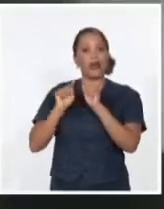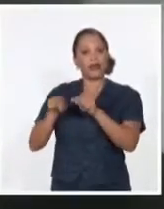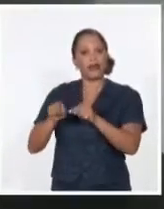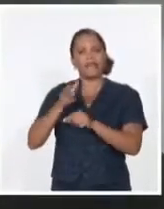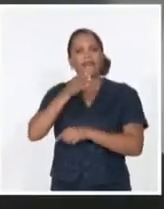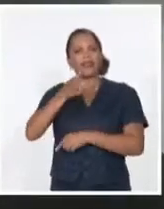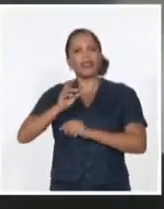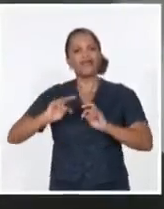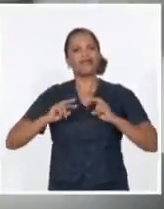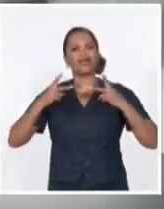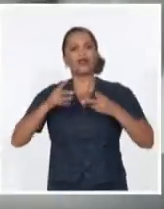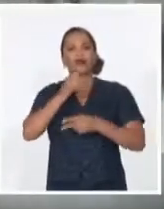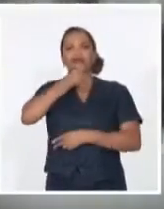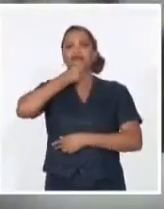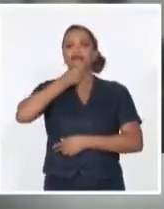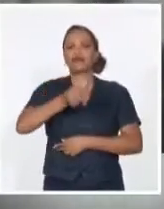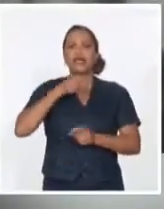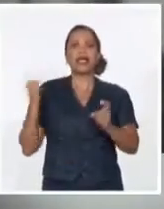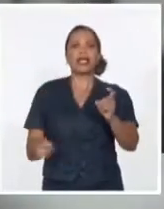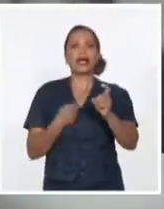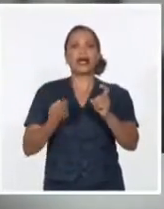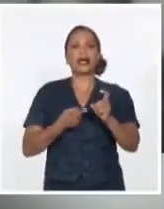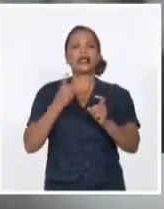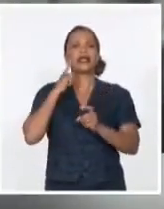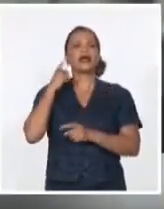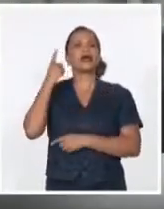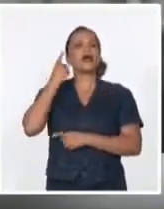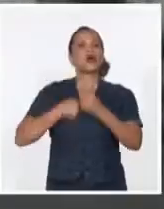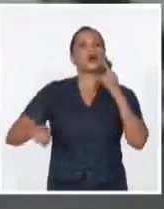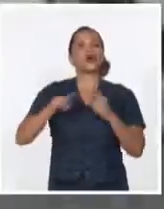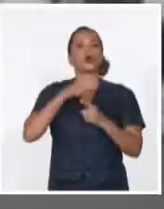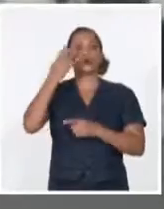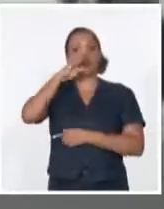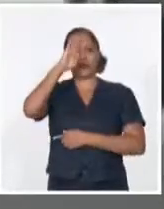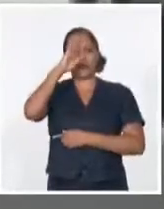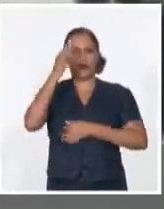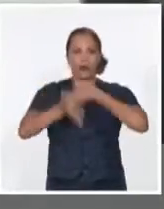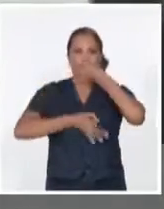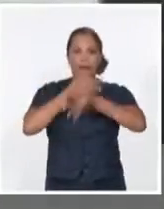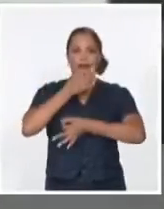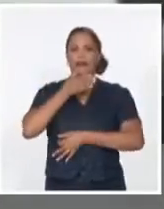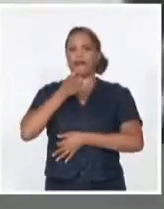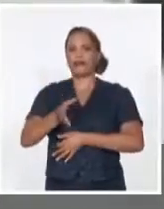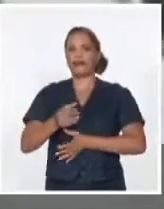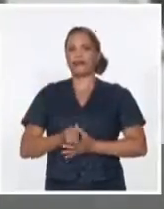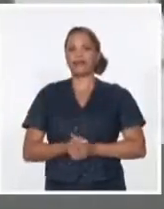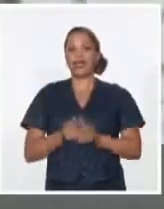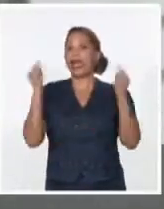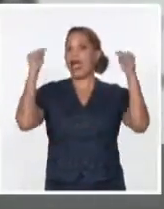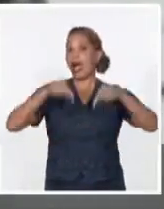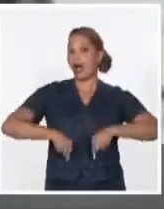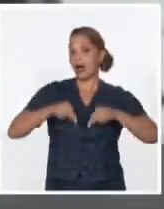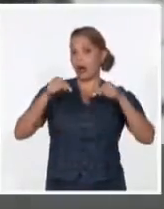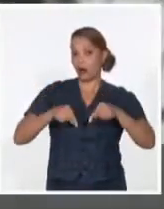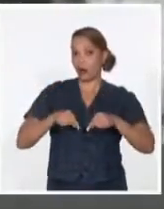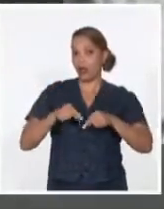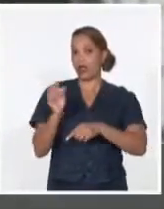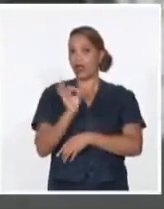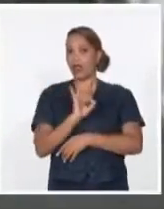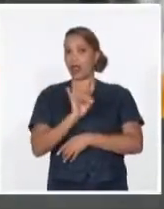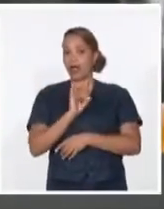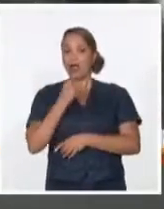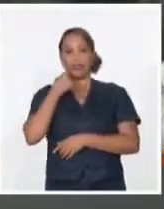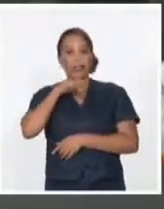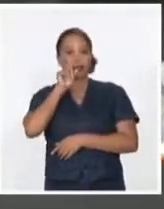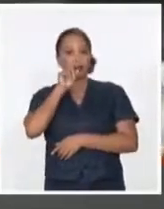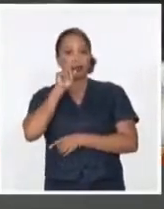volvió a denunciar la guerra biológica contra Cuba. Ahora, cuando todavía no habíamos concluido la lucha